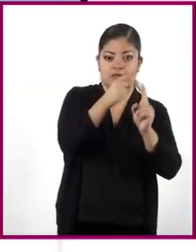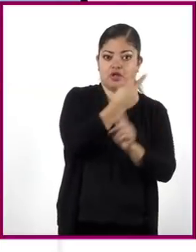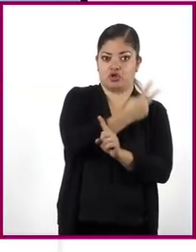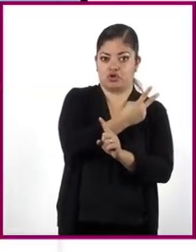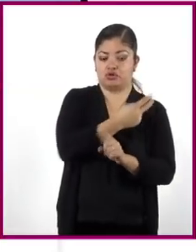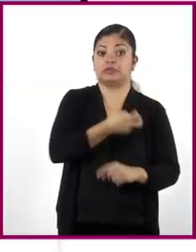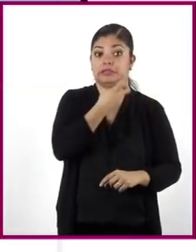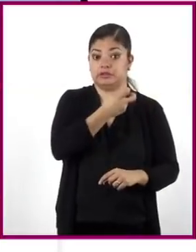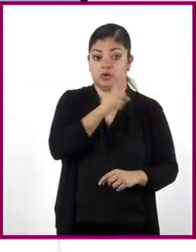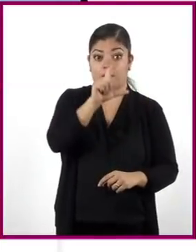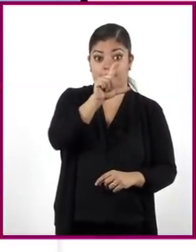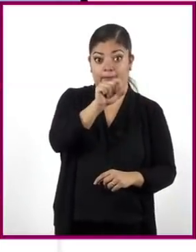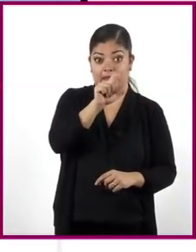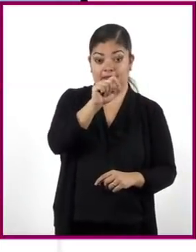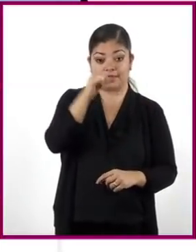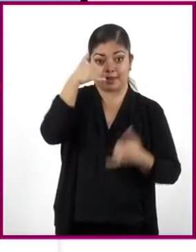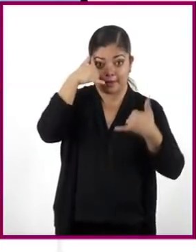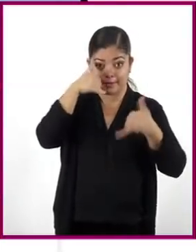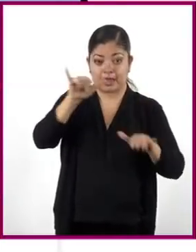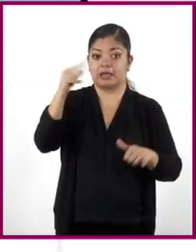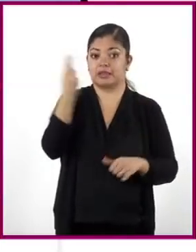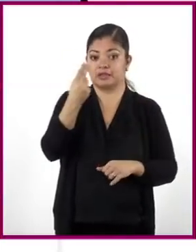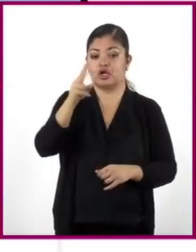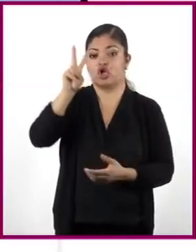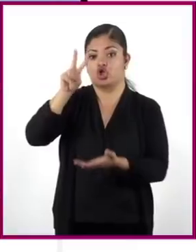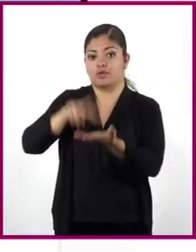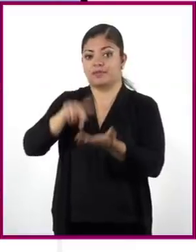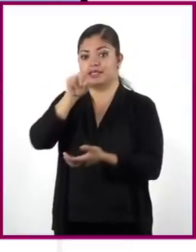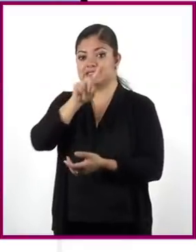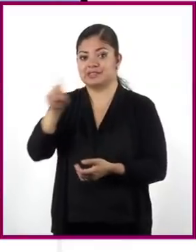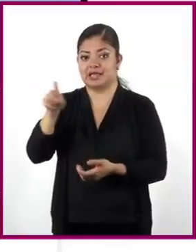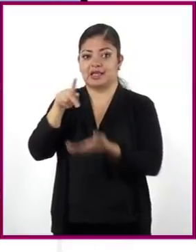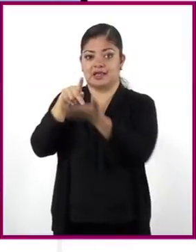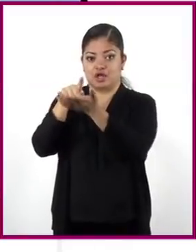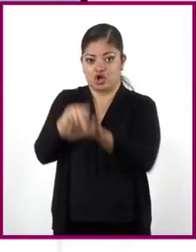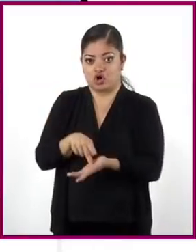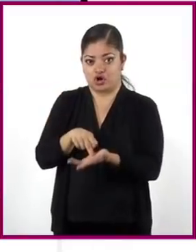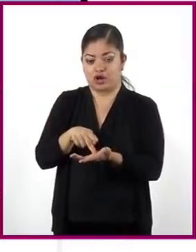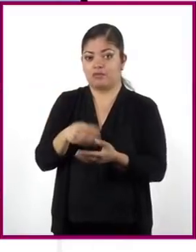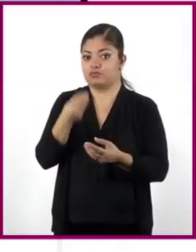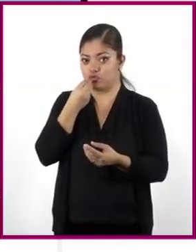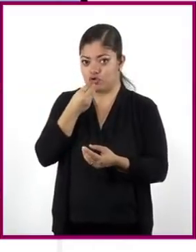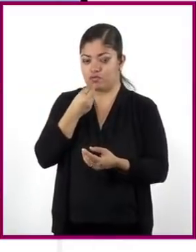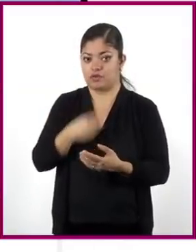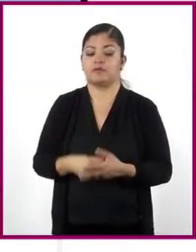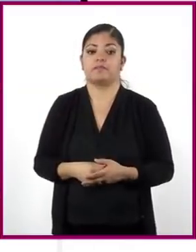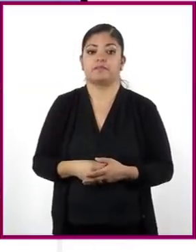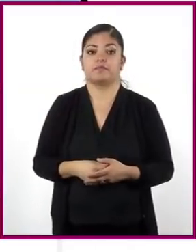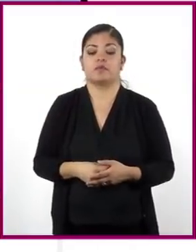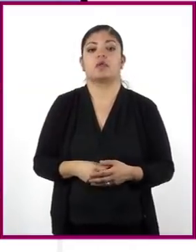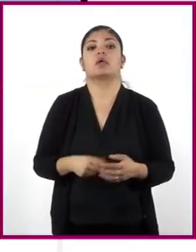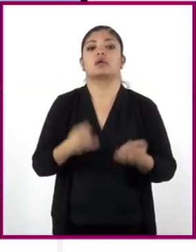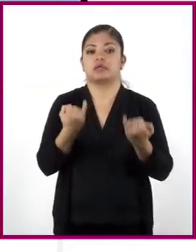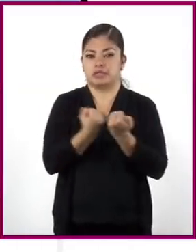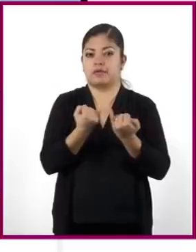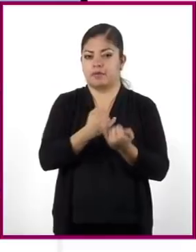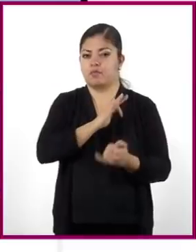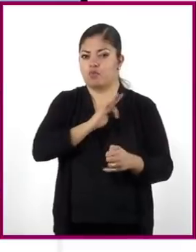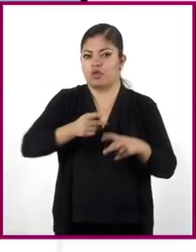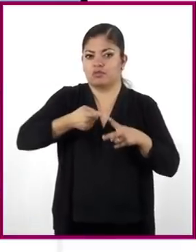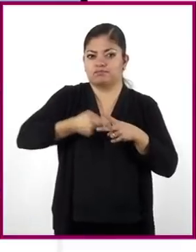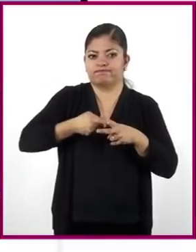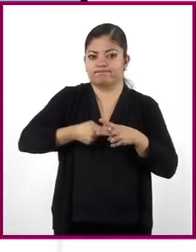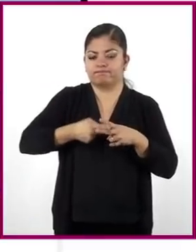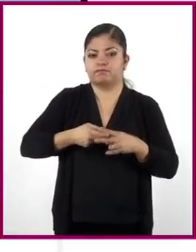para 20 vacas se necesitan 2100 kilogramos de forraje. También podemos, por ejemplo, calcular la